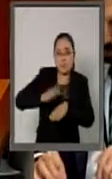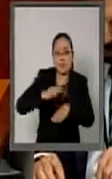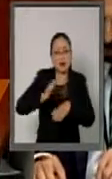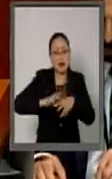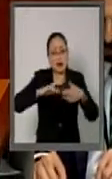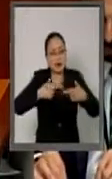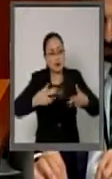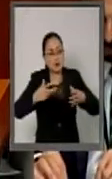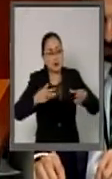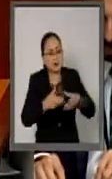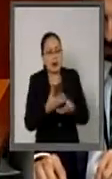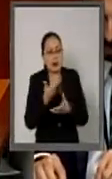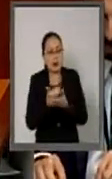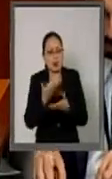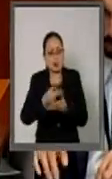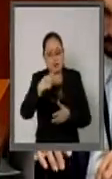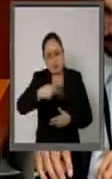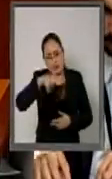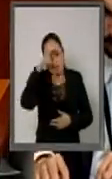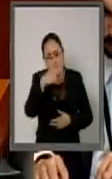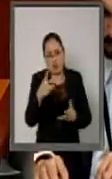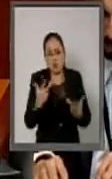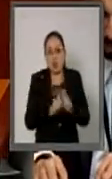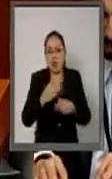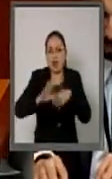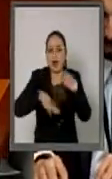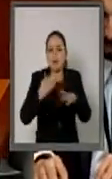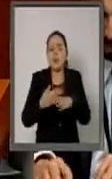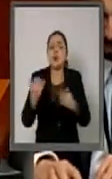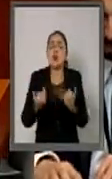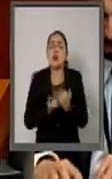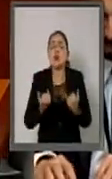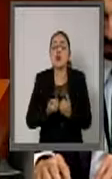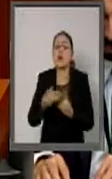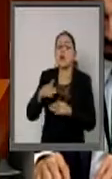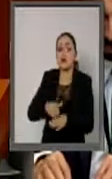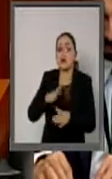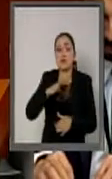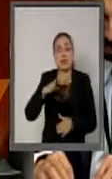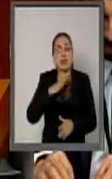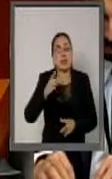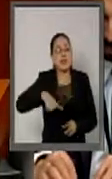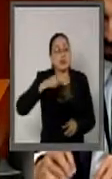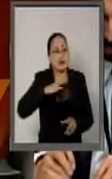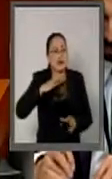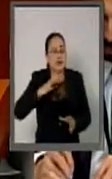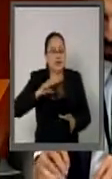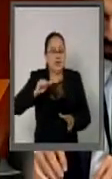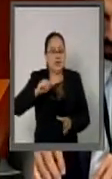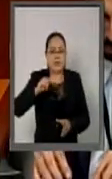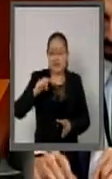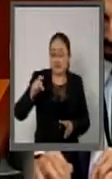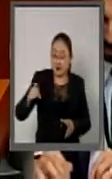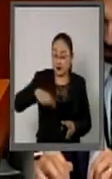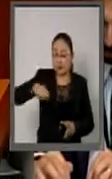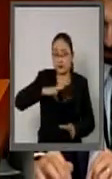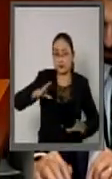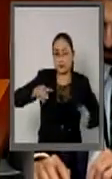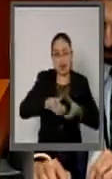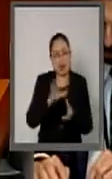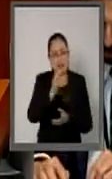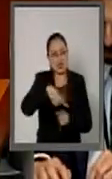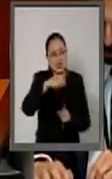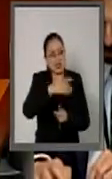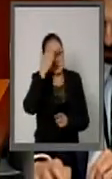relaciones económicas de México en el mundo. Y comprueba una vez más que la Alianza del Pacífico es un instrumento vigoroso, es un instrumento que tal vez no se conoce